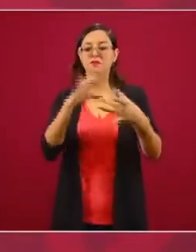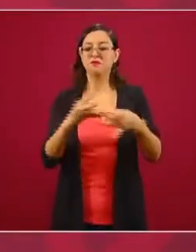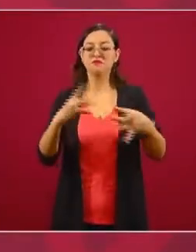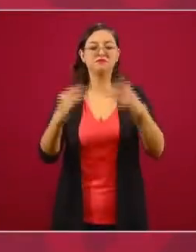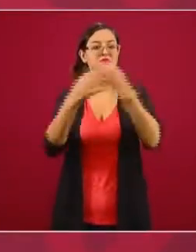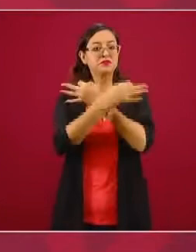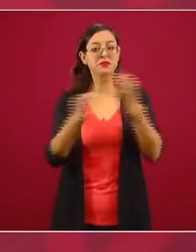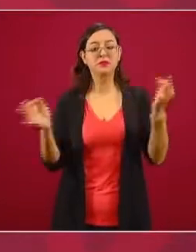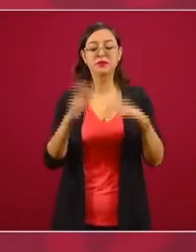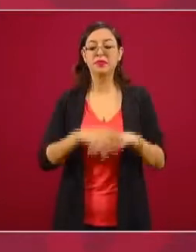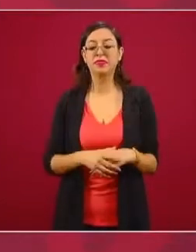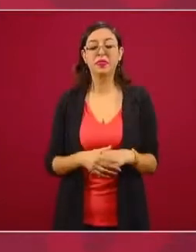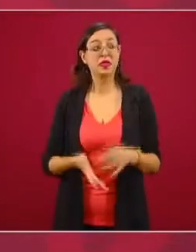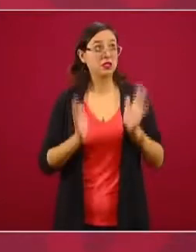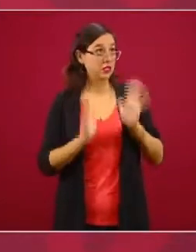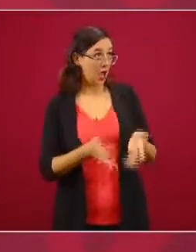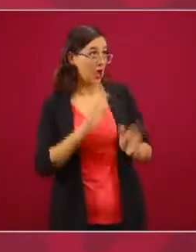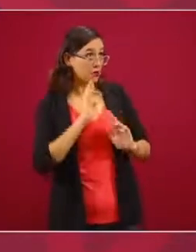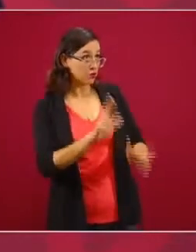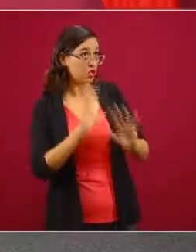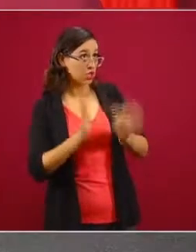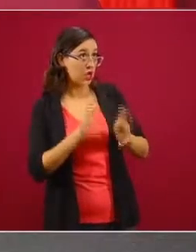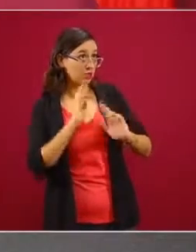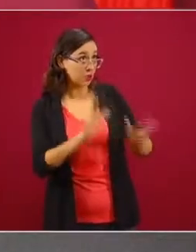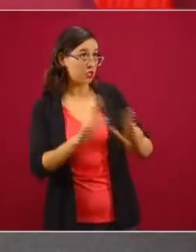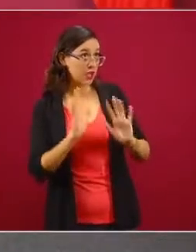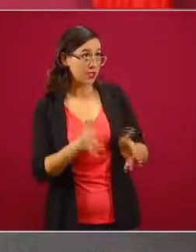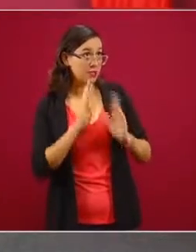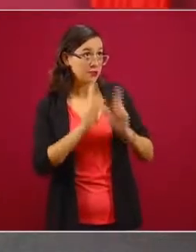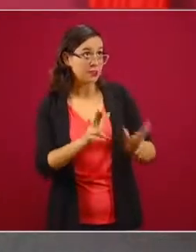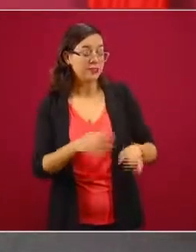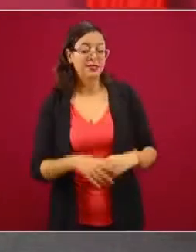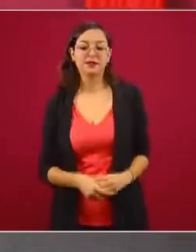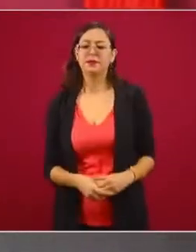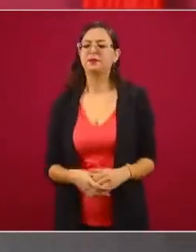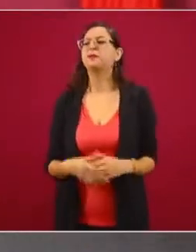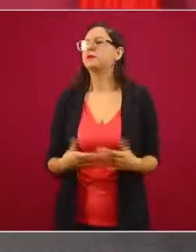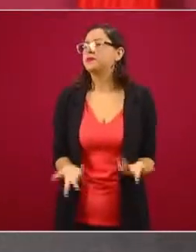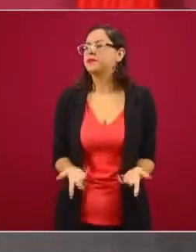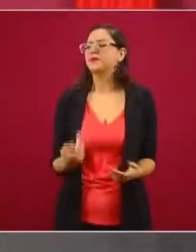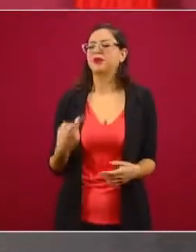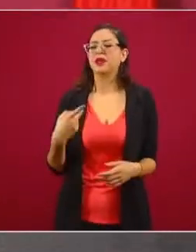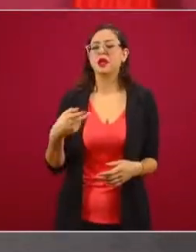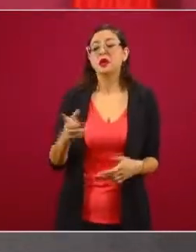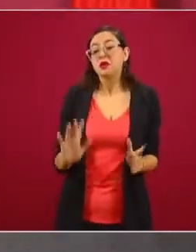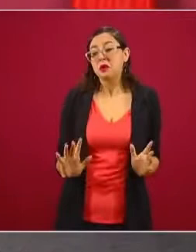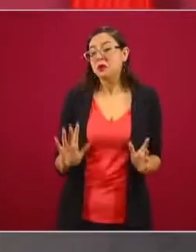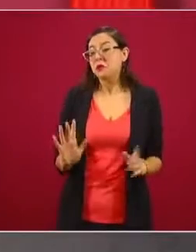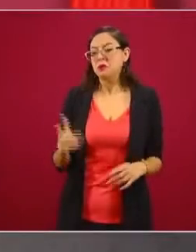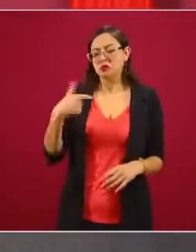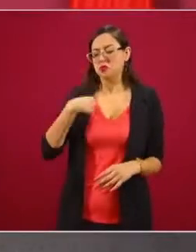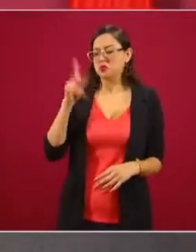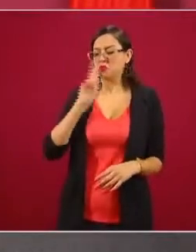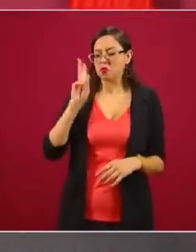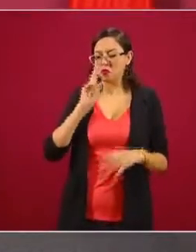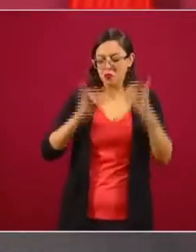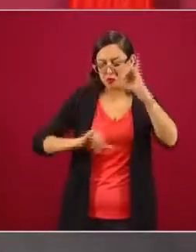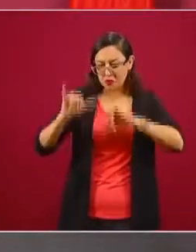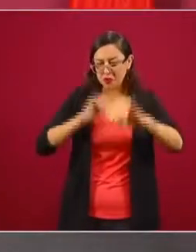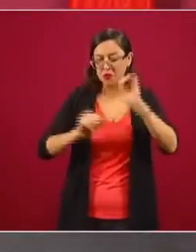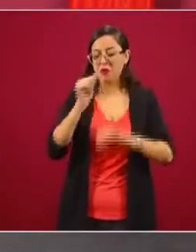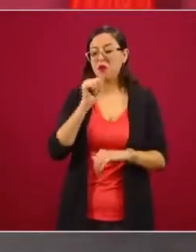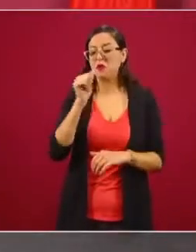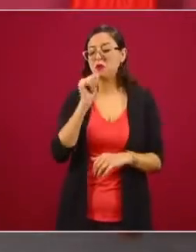Ya le dieron el no me la había hecho, pero como tengo que ir, eso dice el Reforma y el